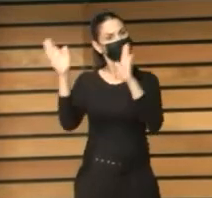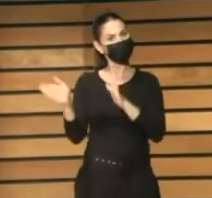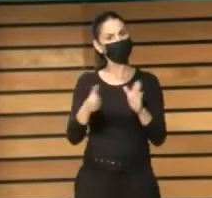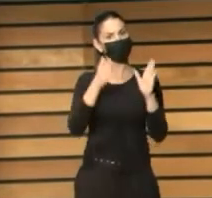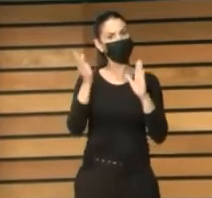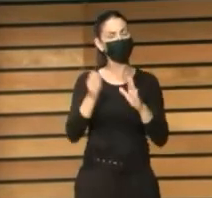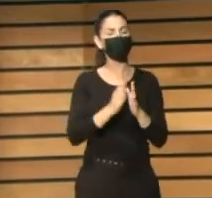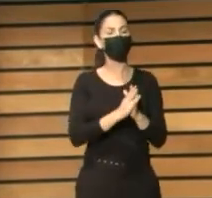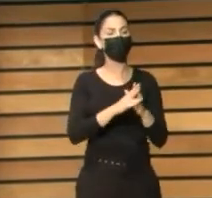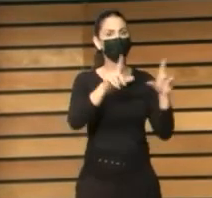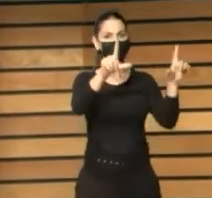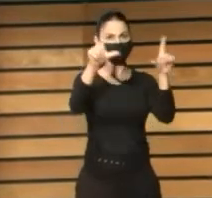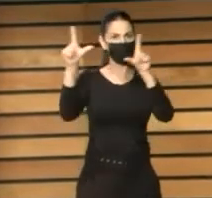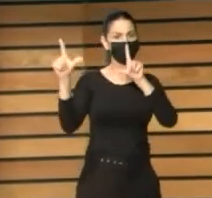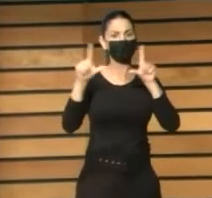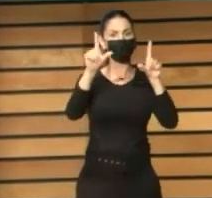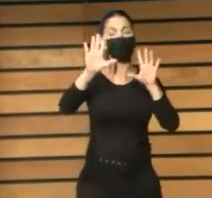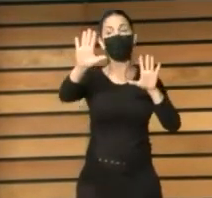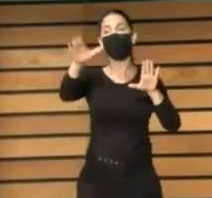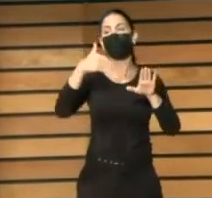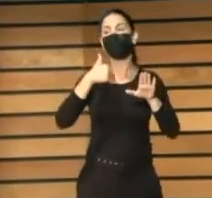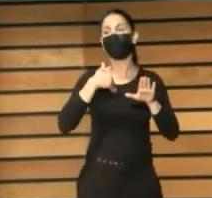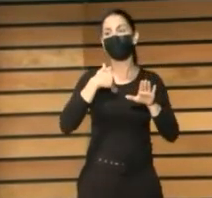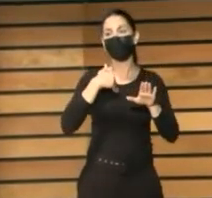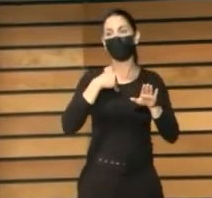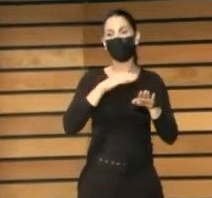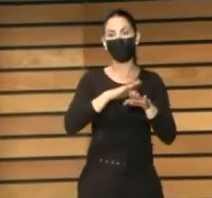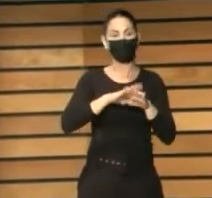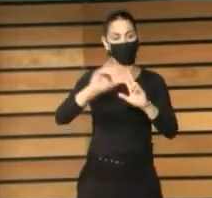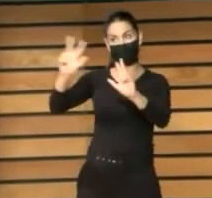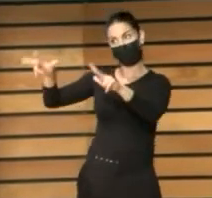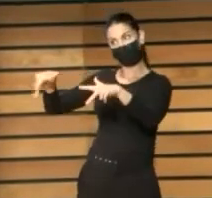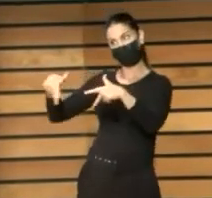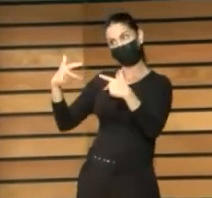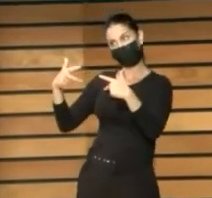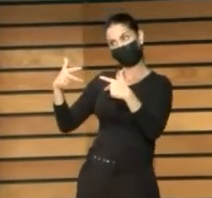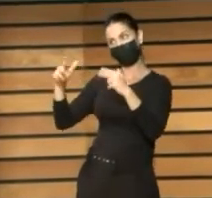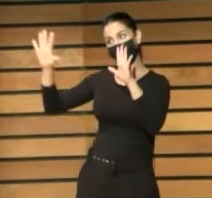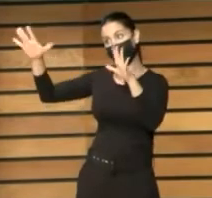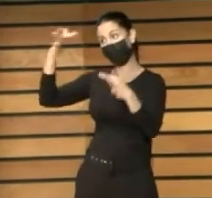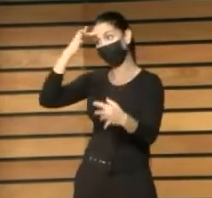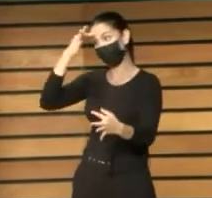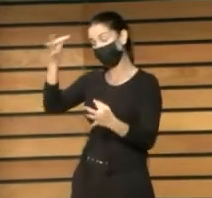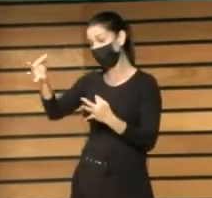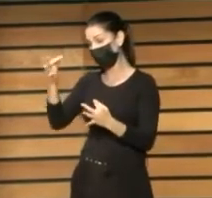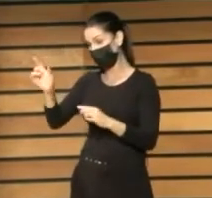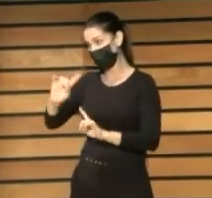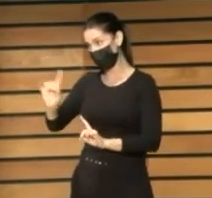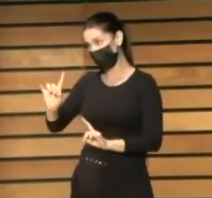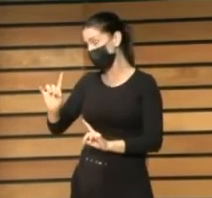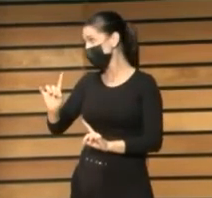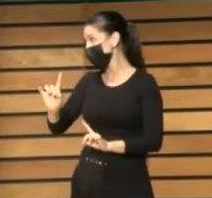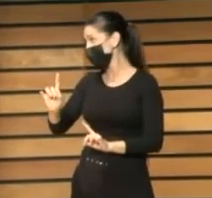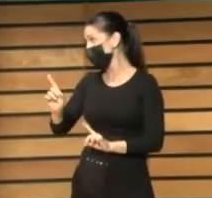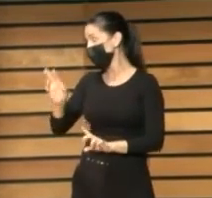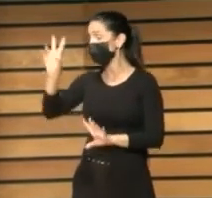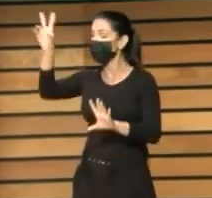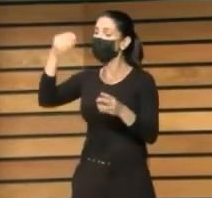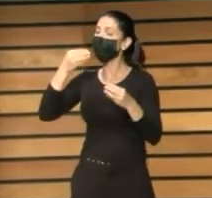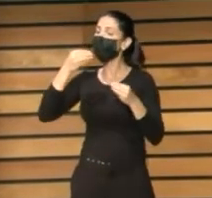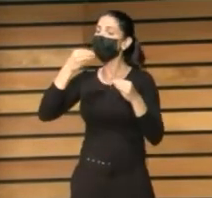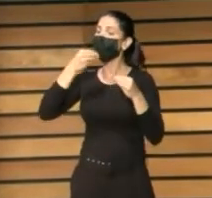imágenes pero yo te voy a pedir permiso Alicia para no contar datos sino trasladar algún relato